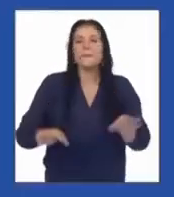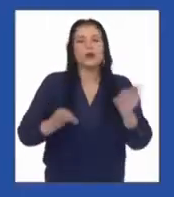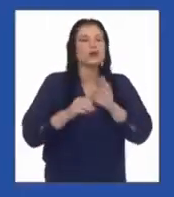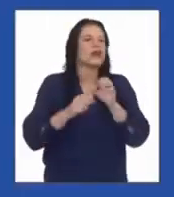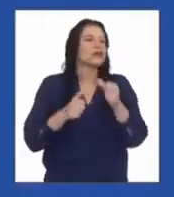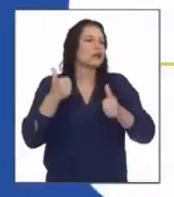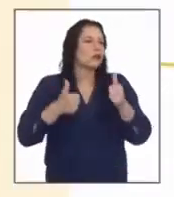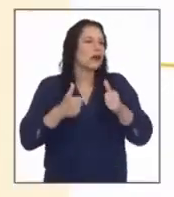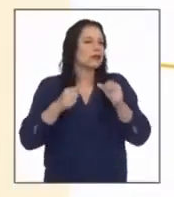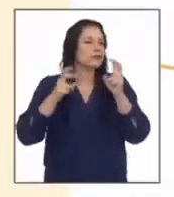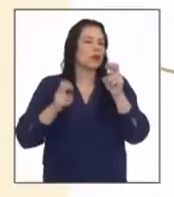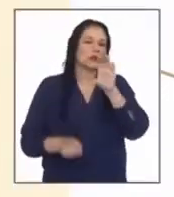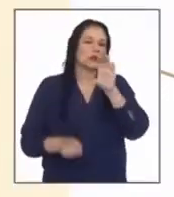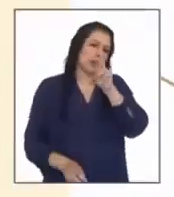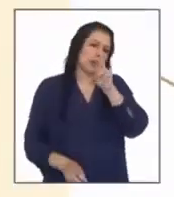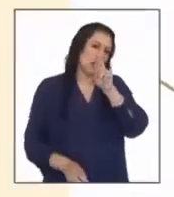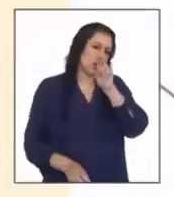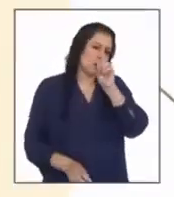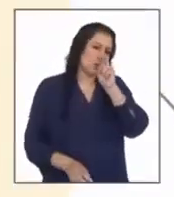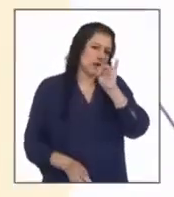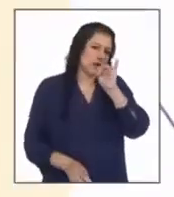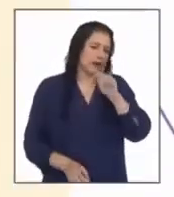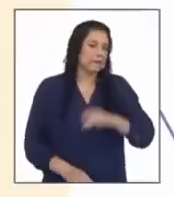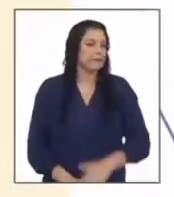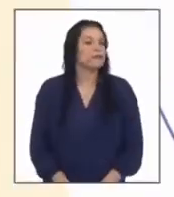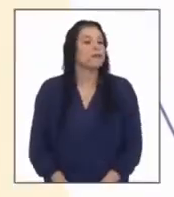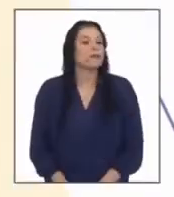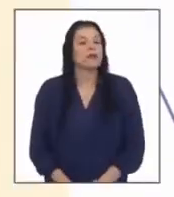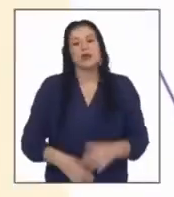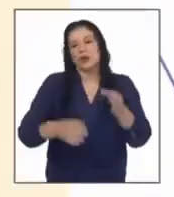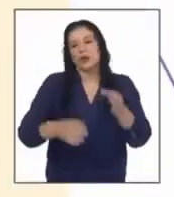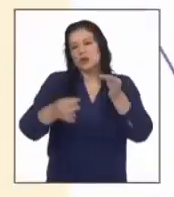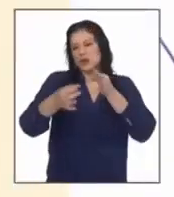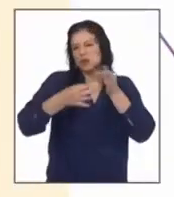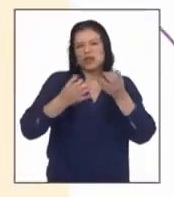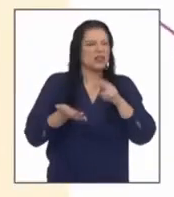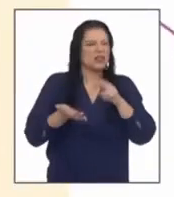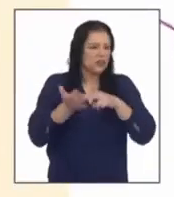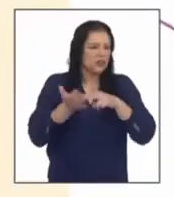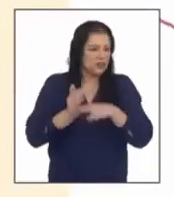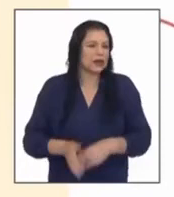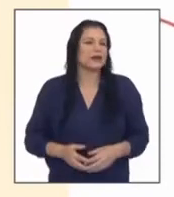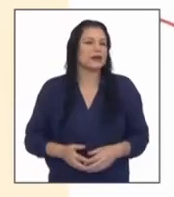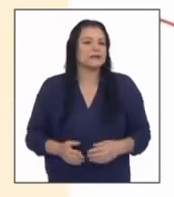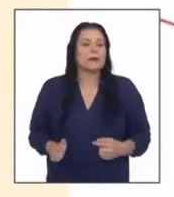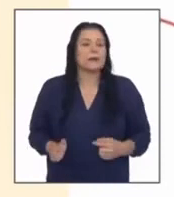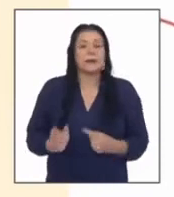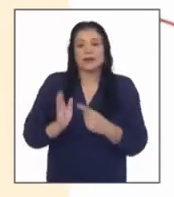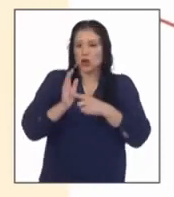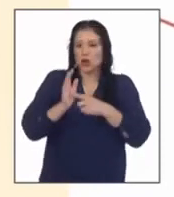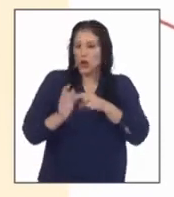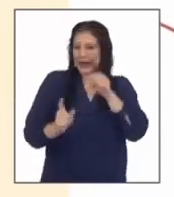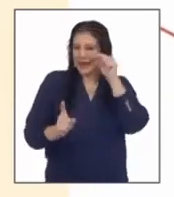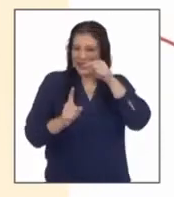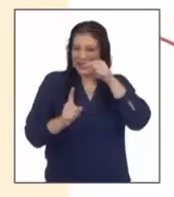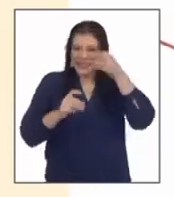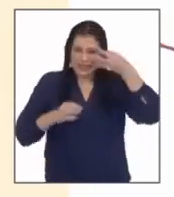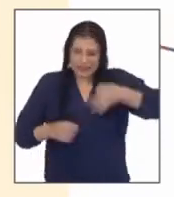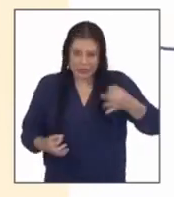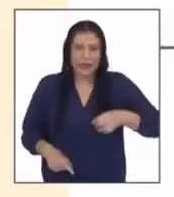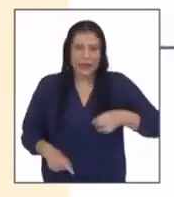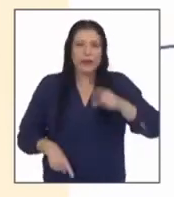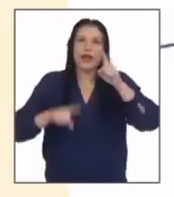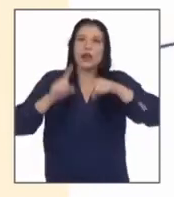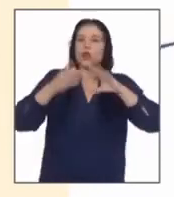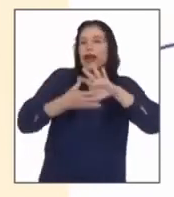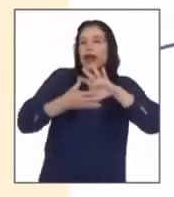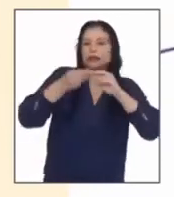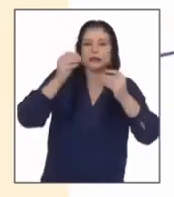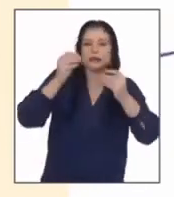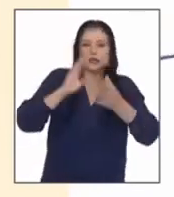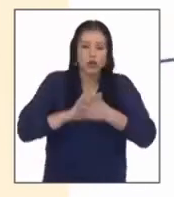crónica su definición es exposición objetiva de un acontecimiento a la que la autora o